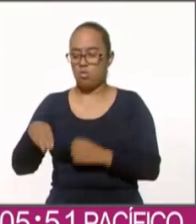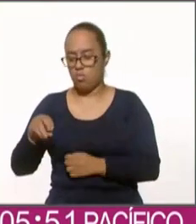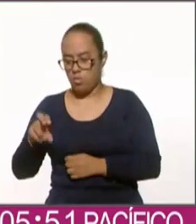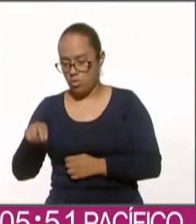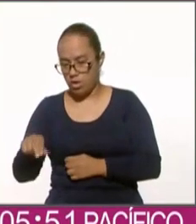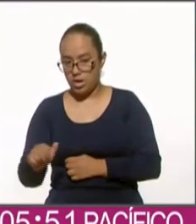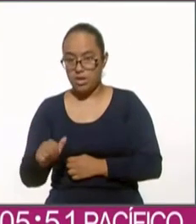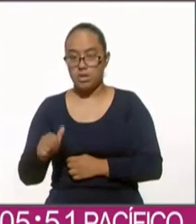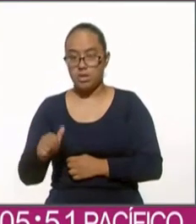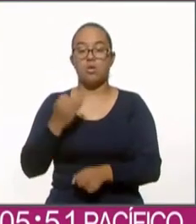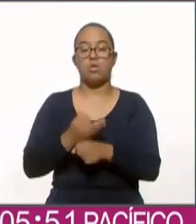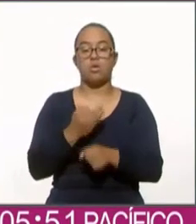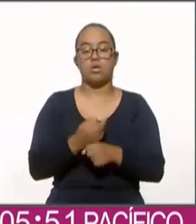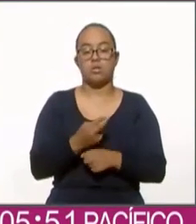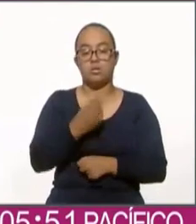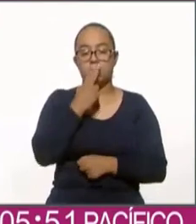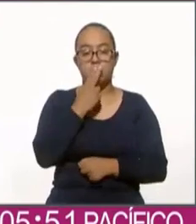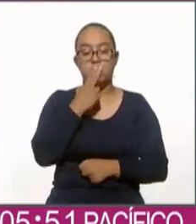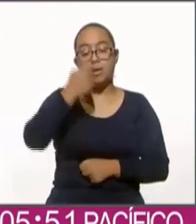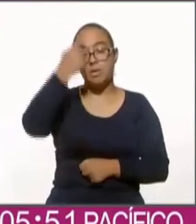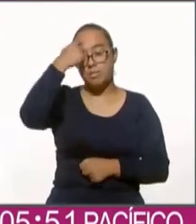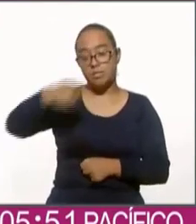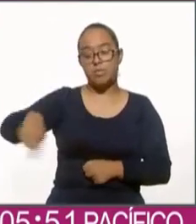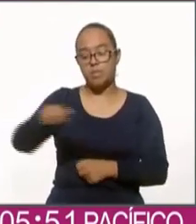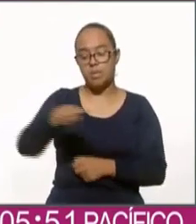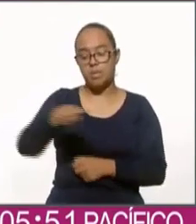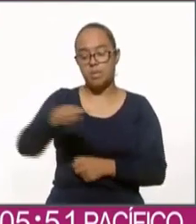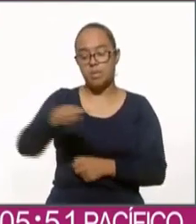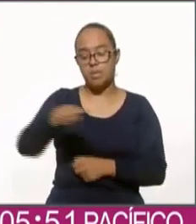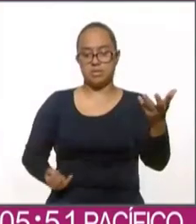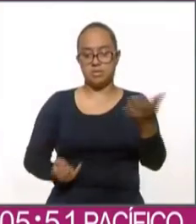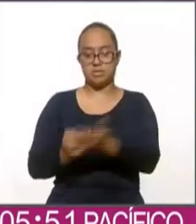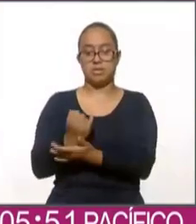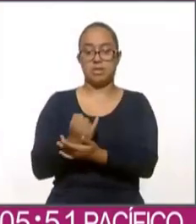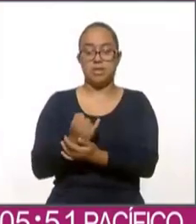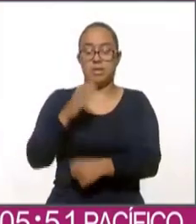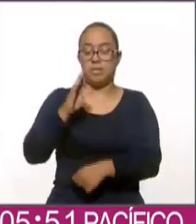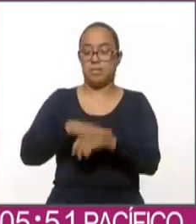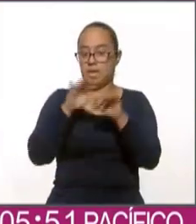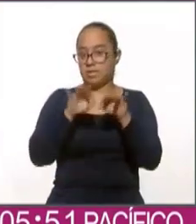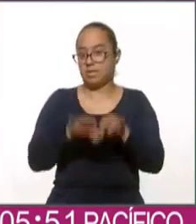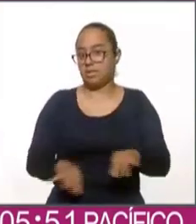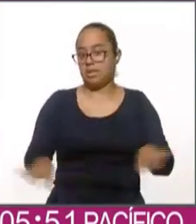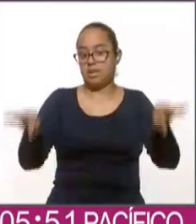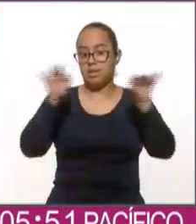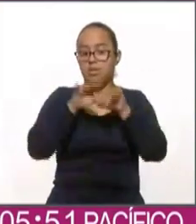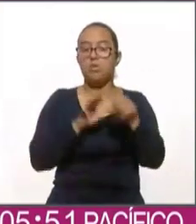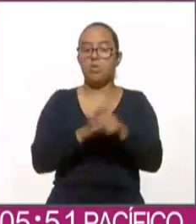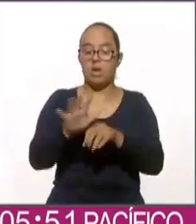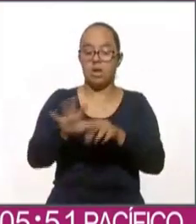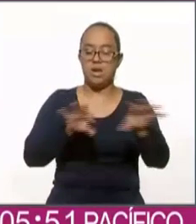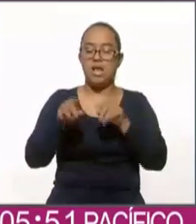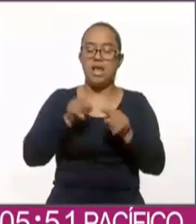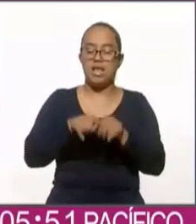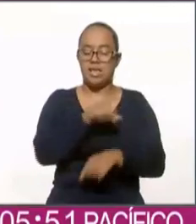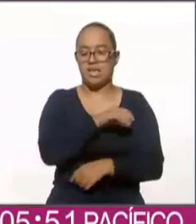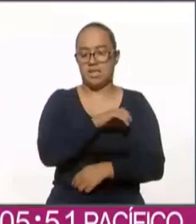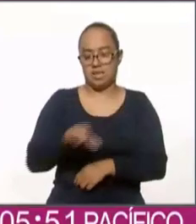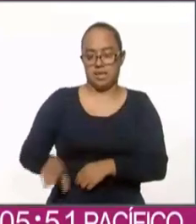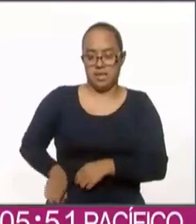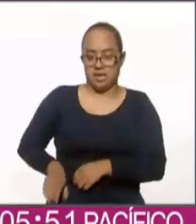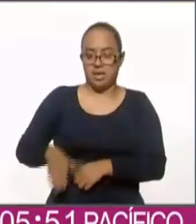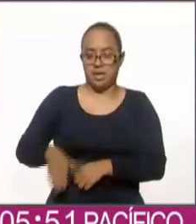las están utilizando para su toma de decisiones, pues me parece que la más trascendental que es la selección de sus candidatos